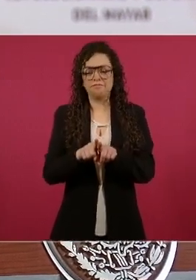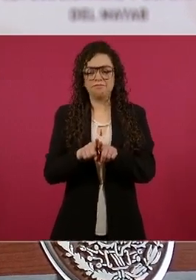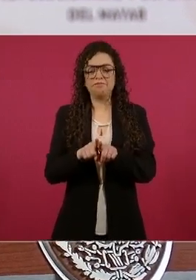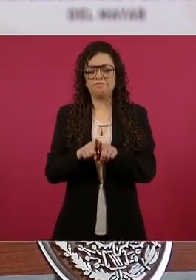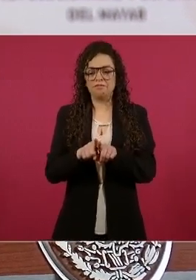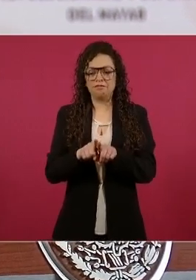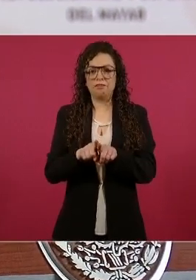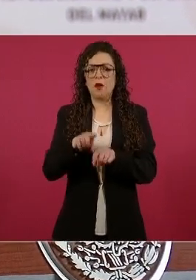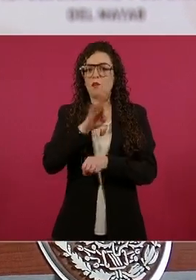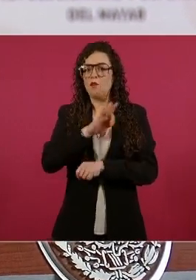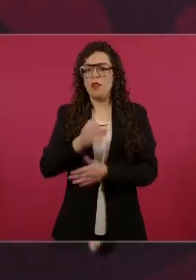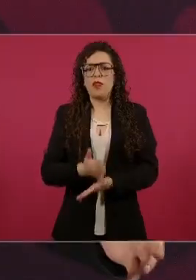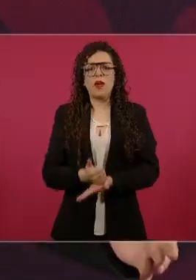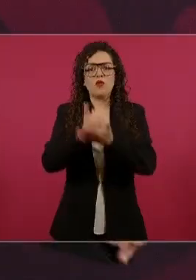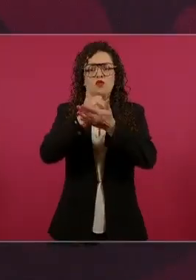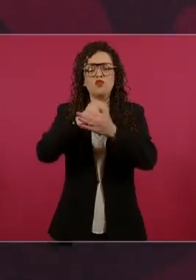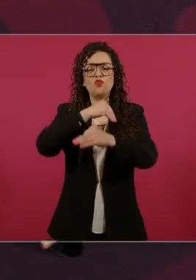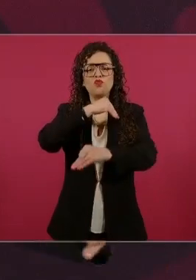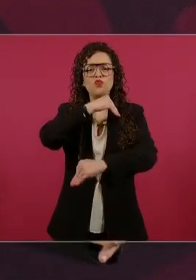podemos ayudar.